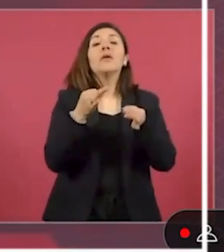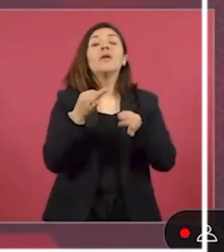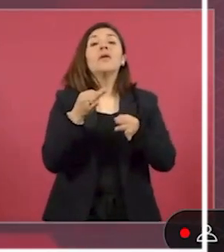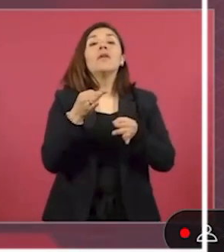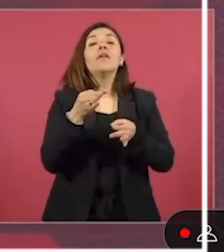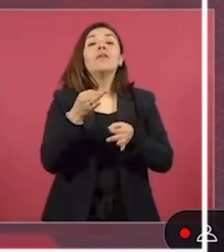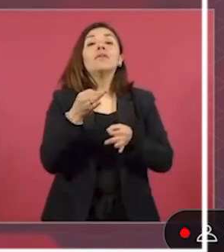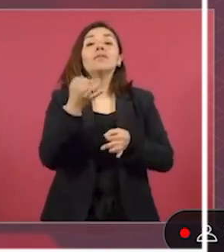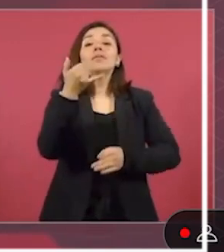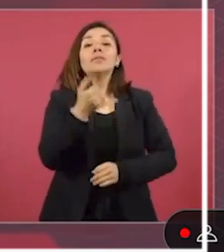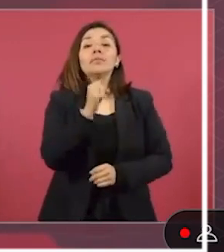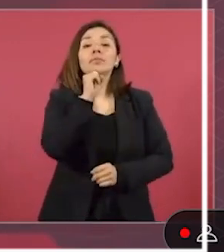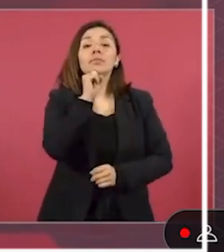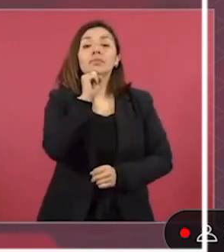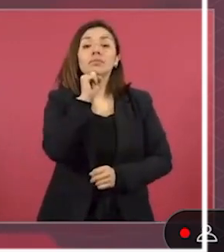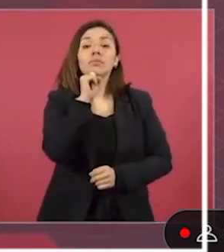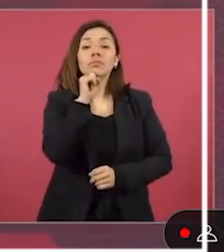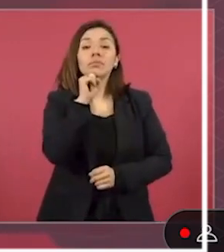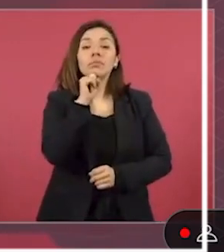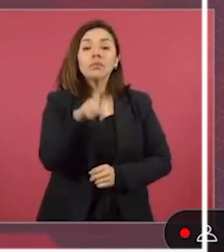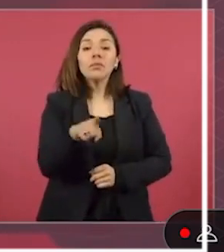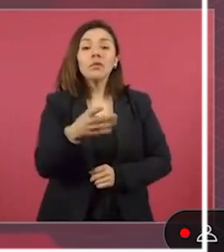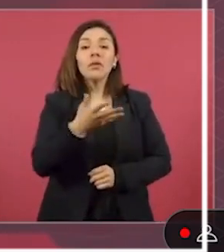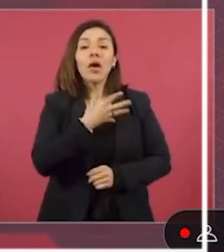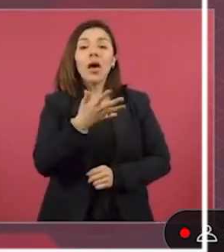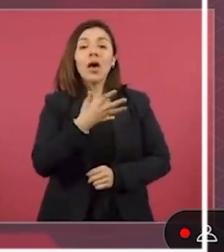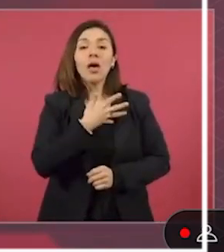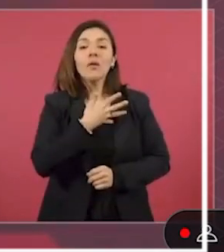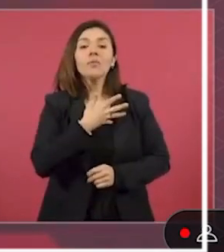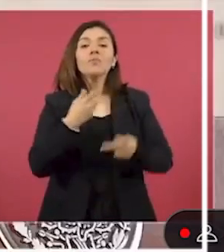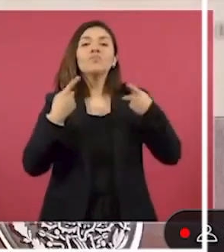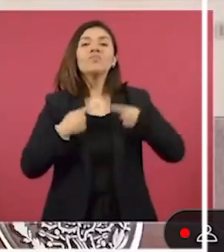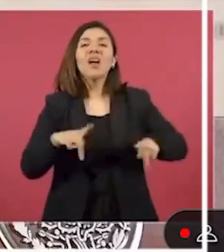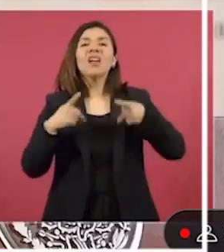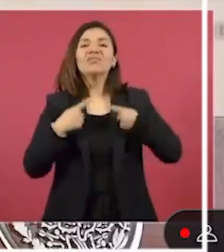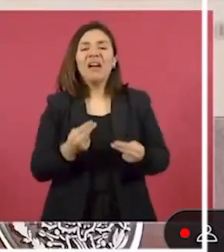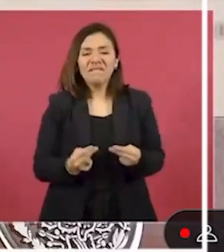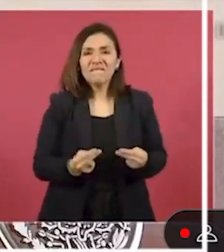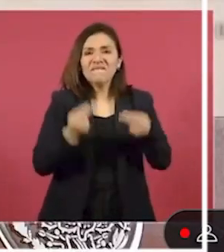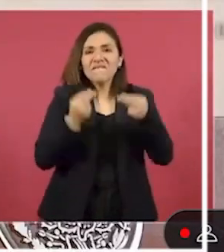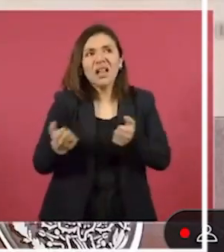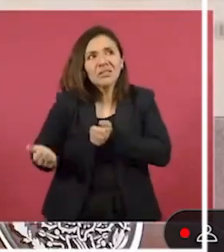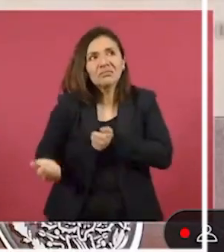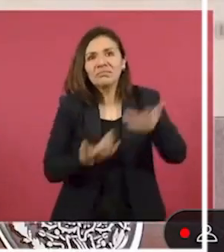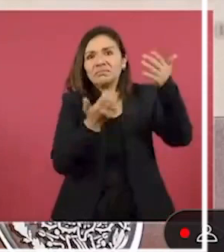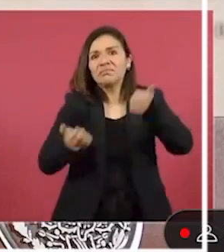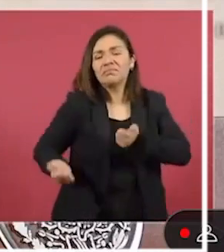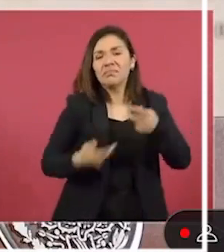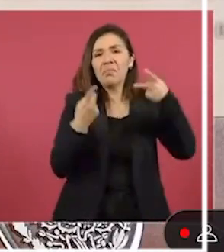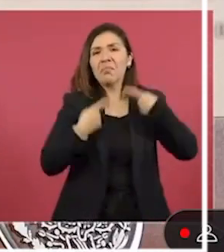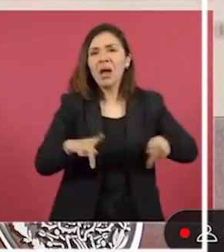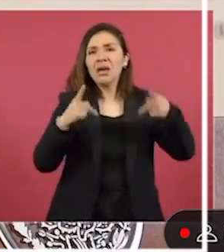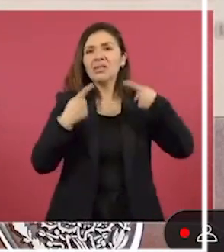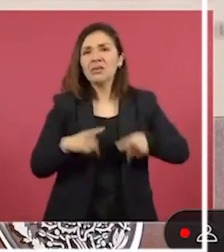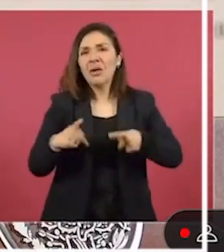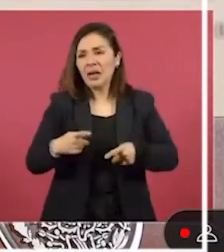los traficantes de personas quienes se dedican a eso